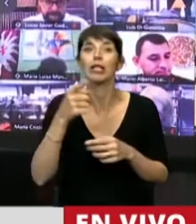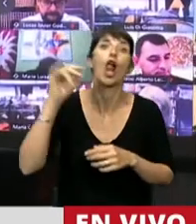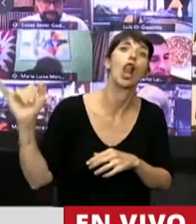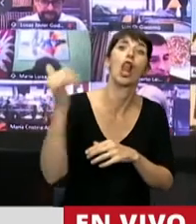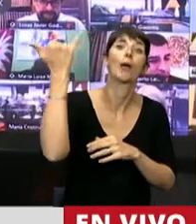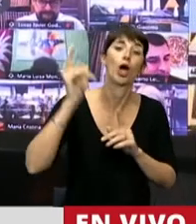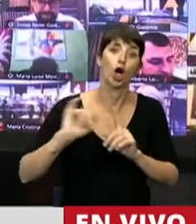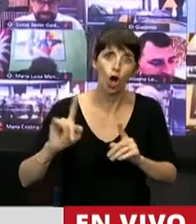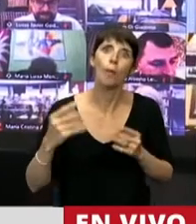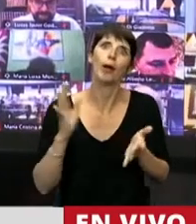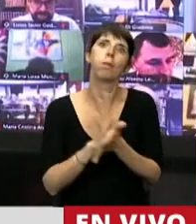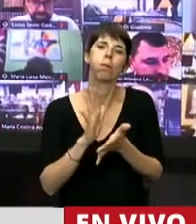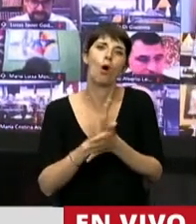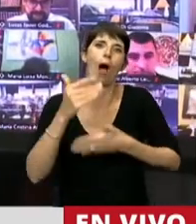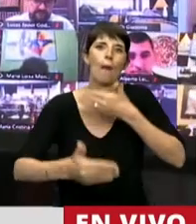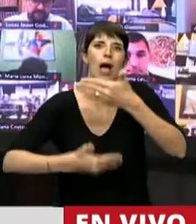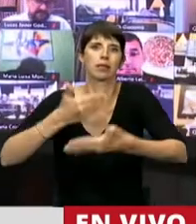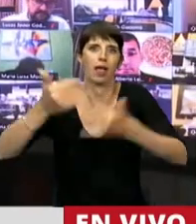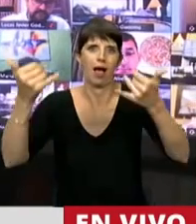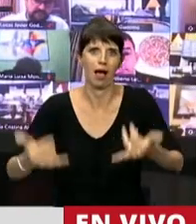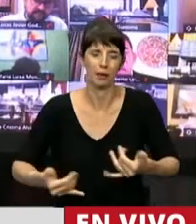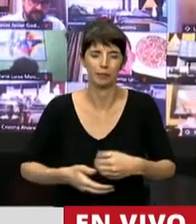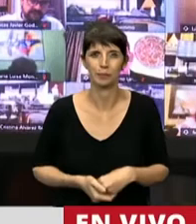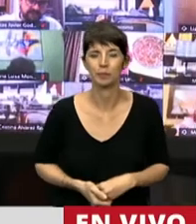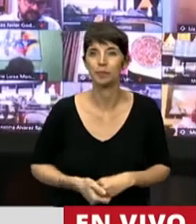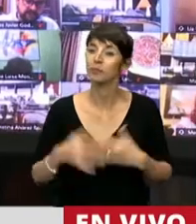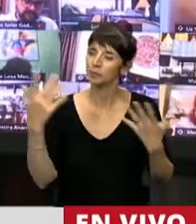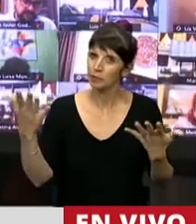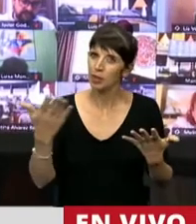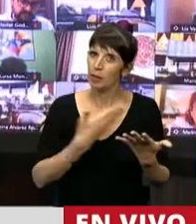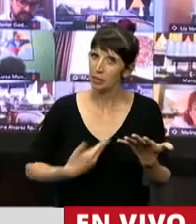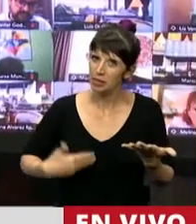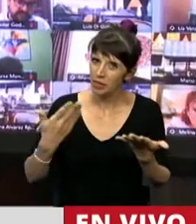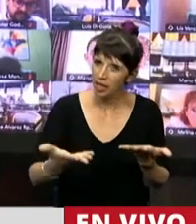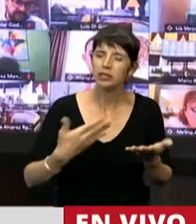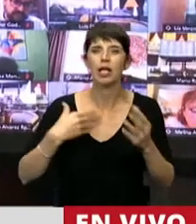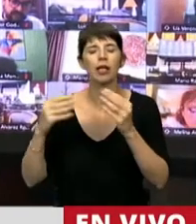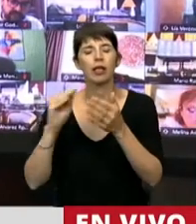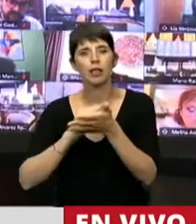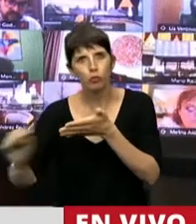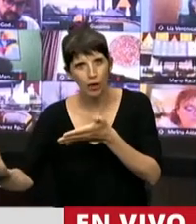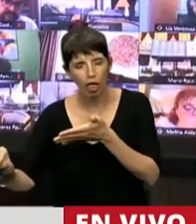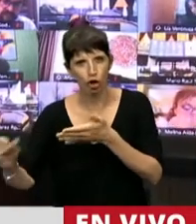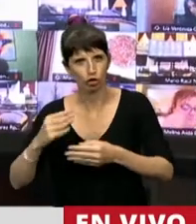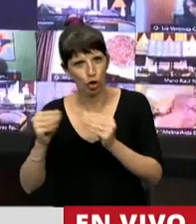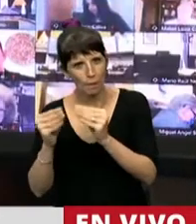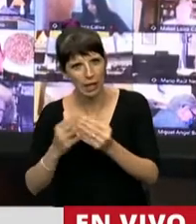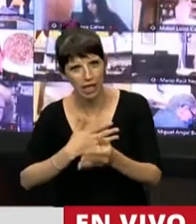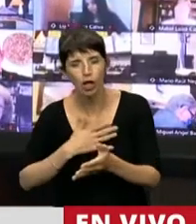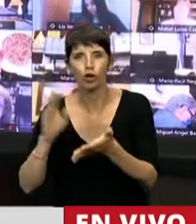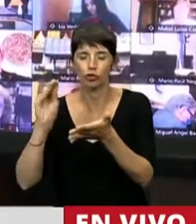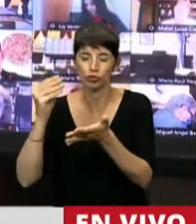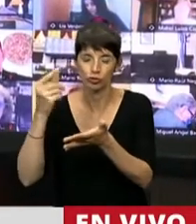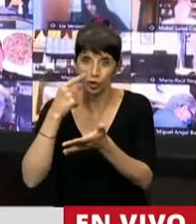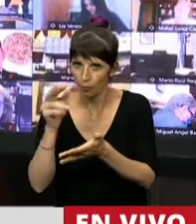avance significativo. Fíjese usted, señor presidente, colegas diputadas y diputados, para nosotros es